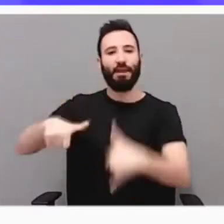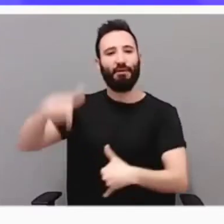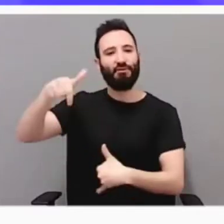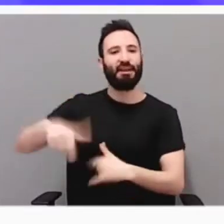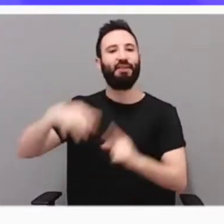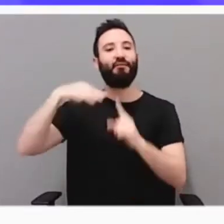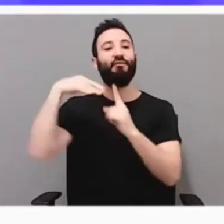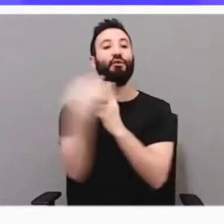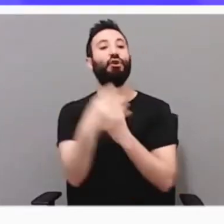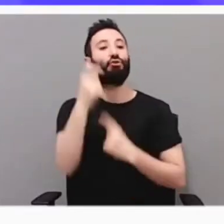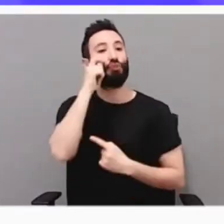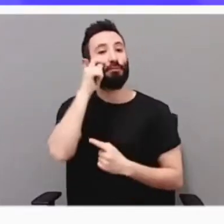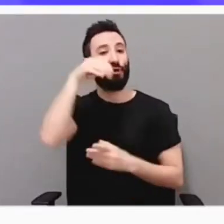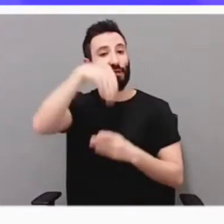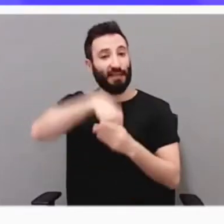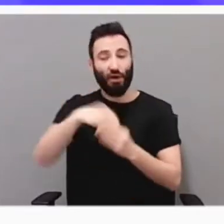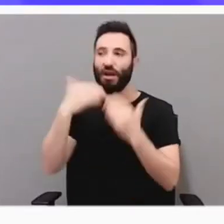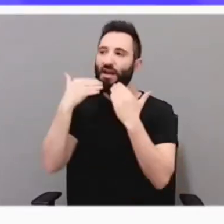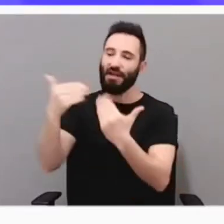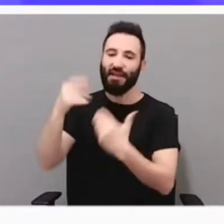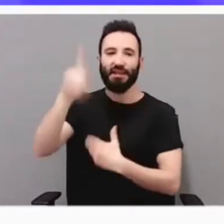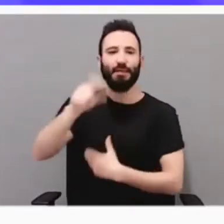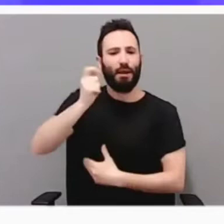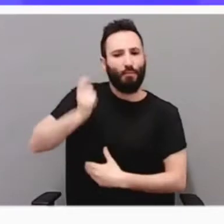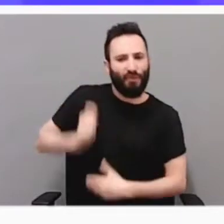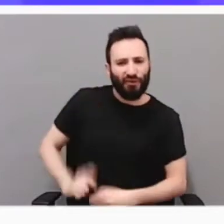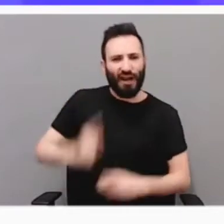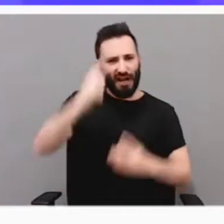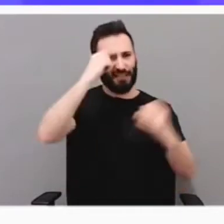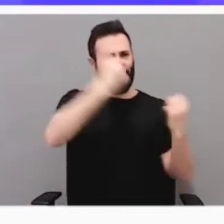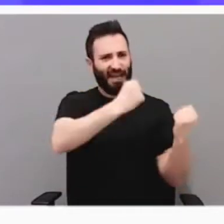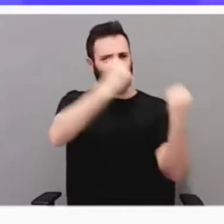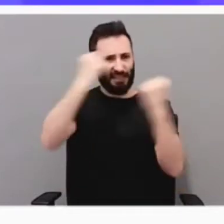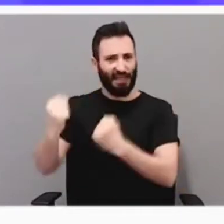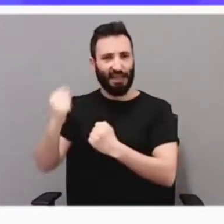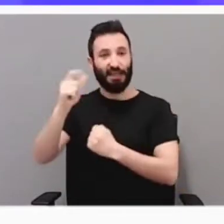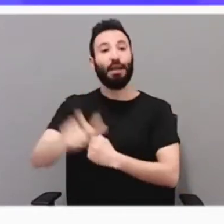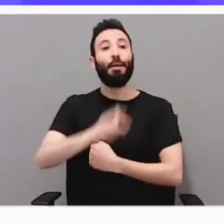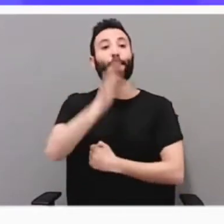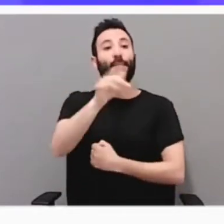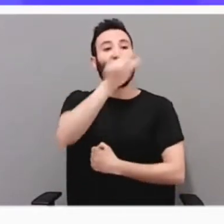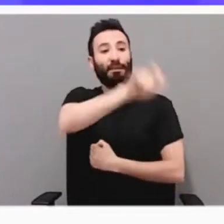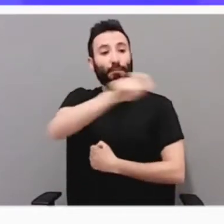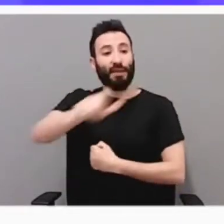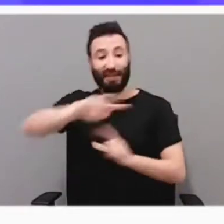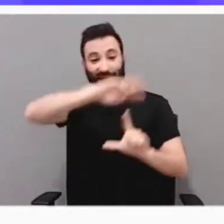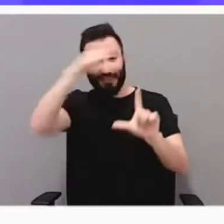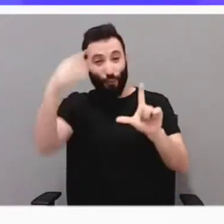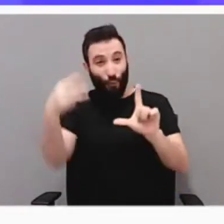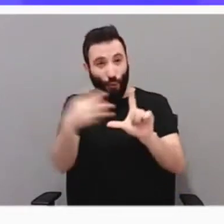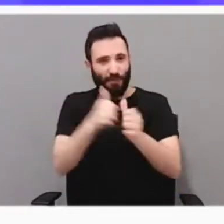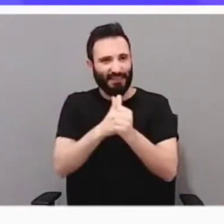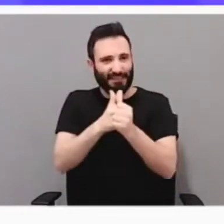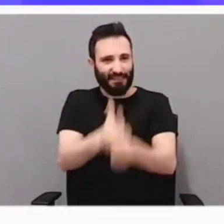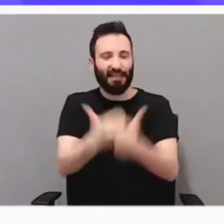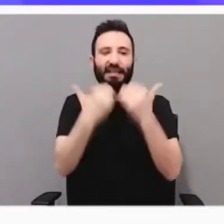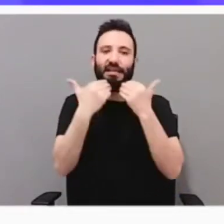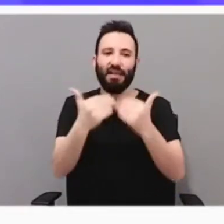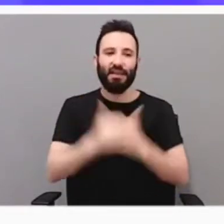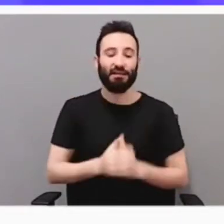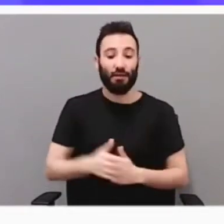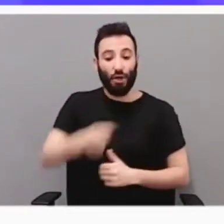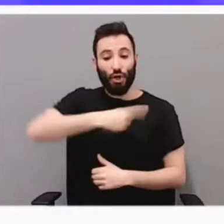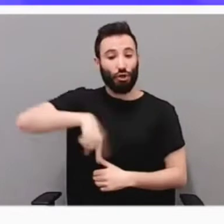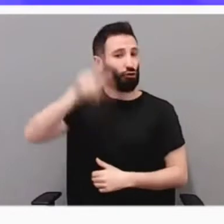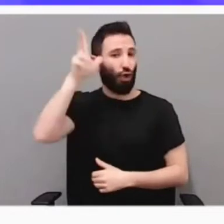interior, así como a todos los profesionales, entidades y aquellas personas que nos siguen a través de internet. Para nosotros es un privilegio celebrar